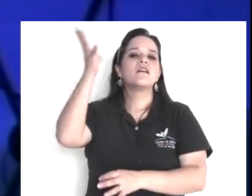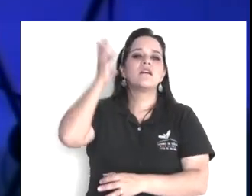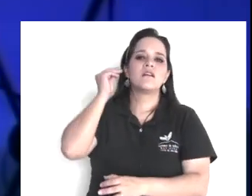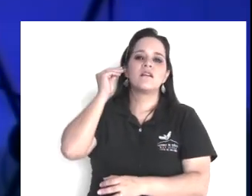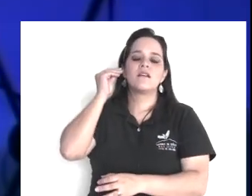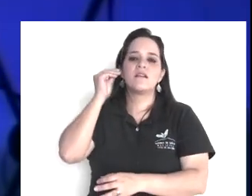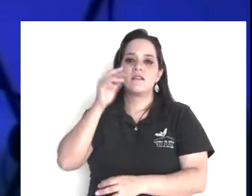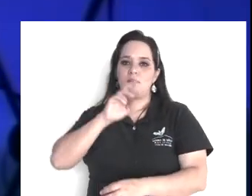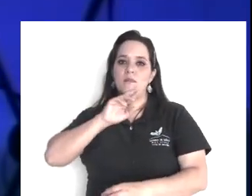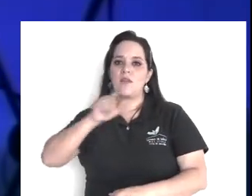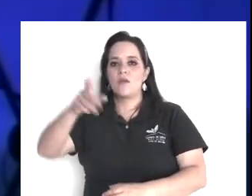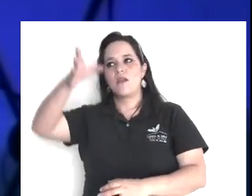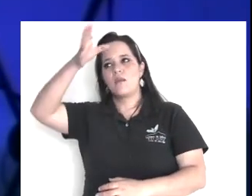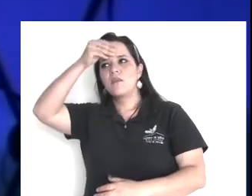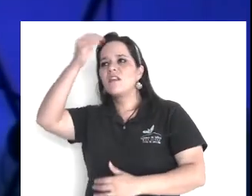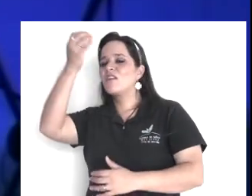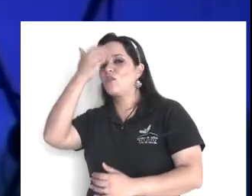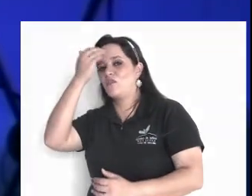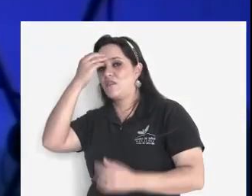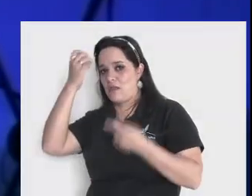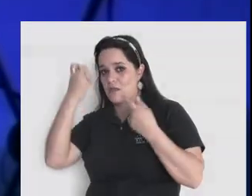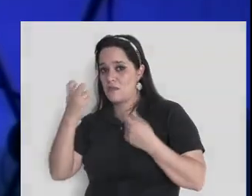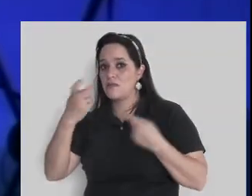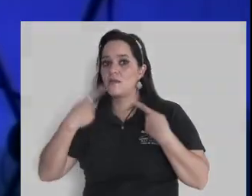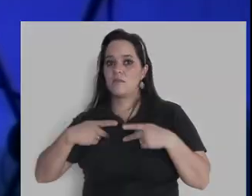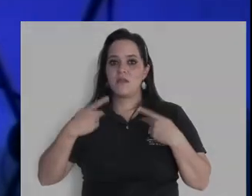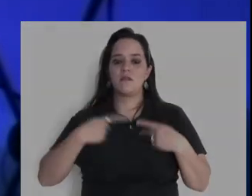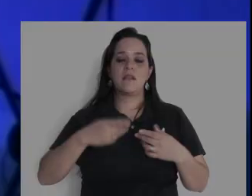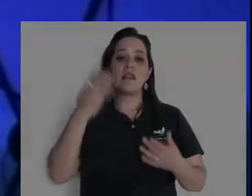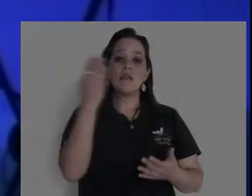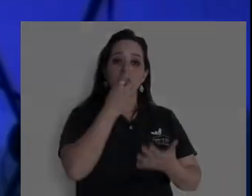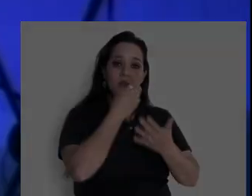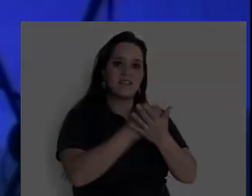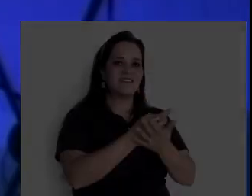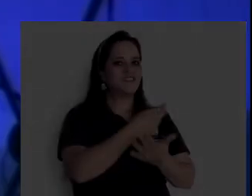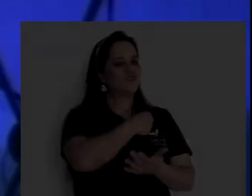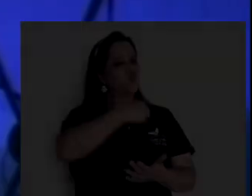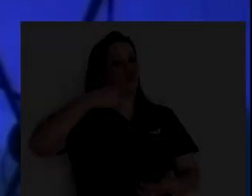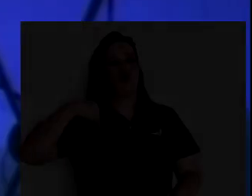dice así, no admitirás falso rumor,